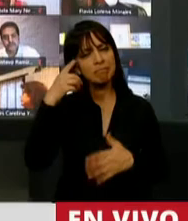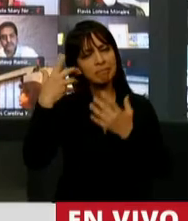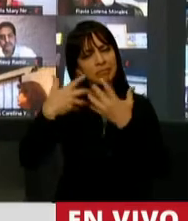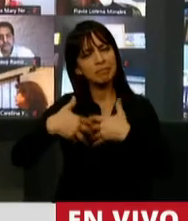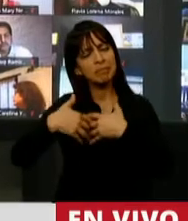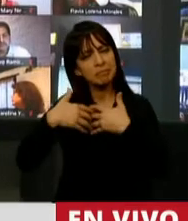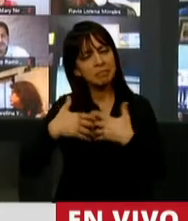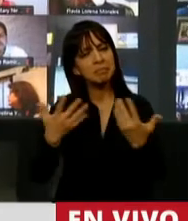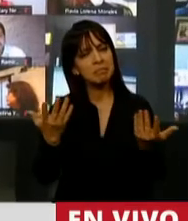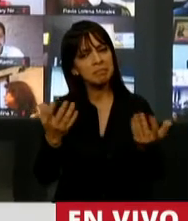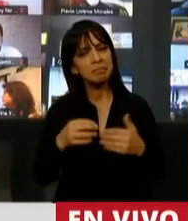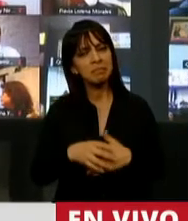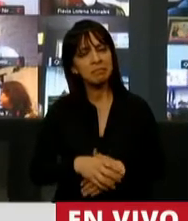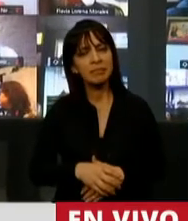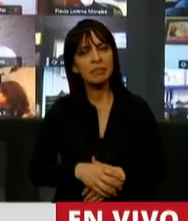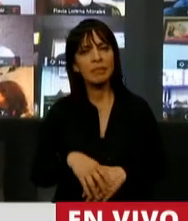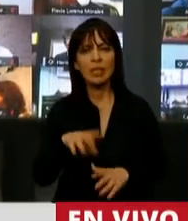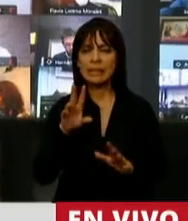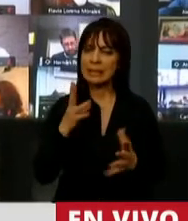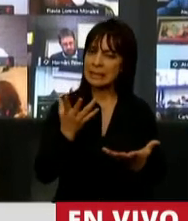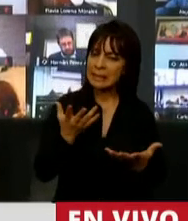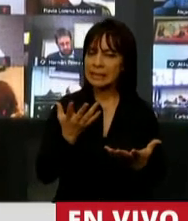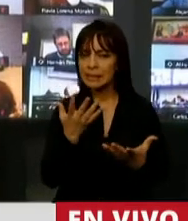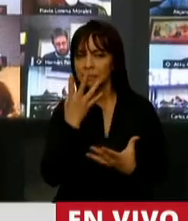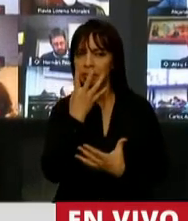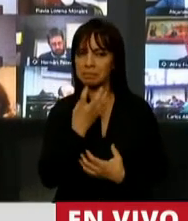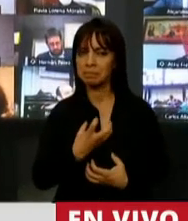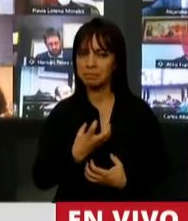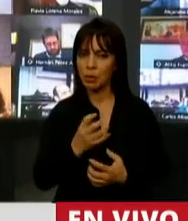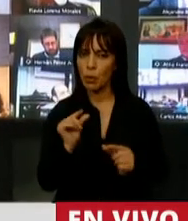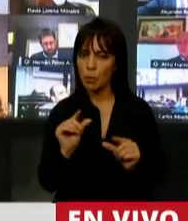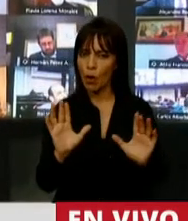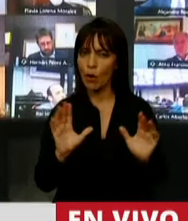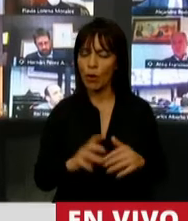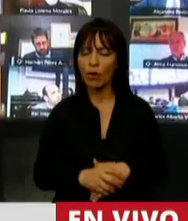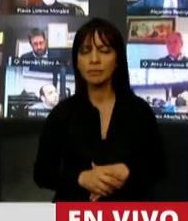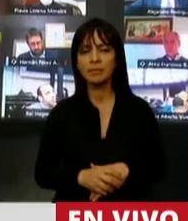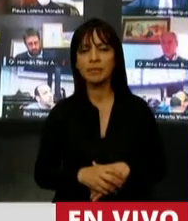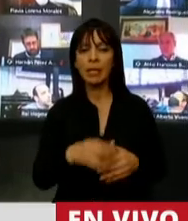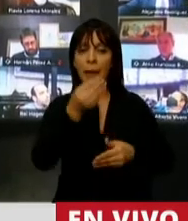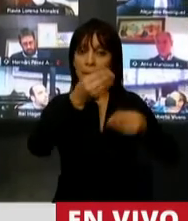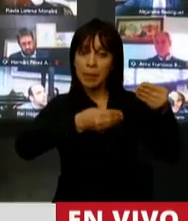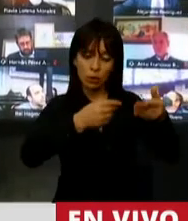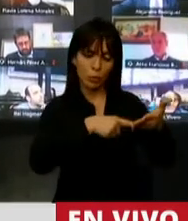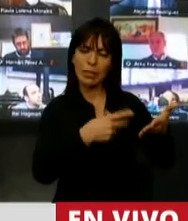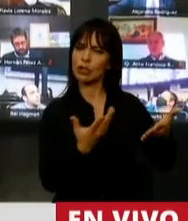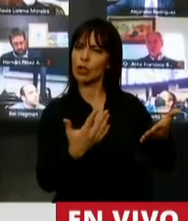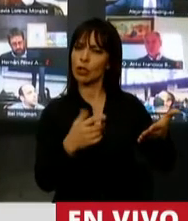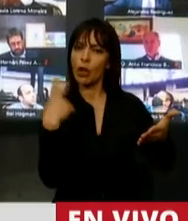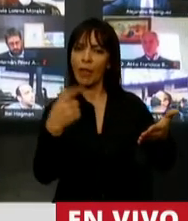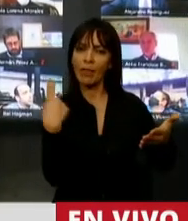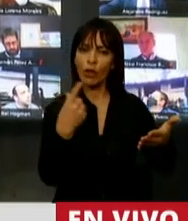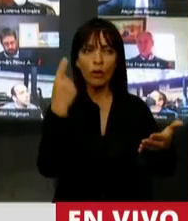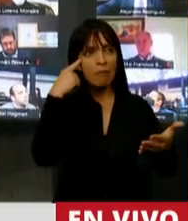un poco de tristeza que este presupuesto nos genera a todos muchas